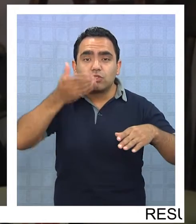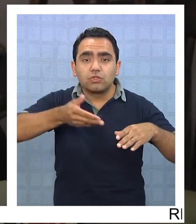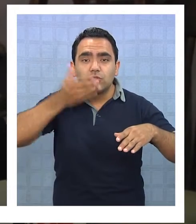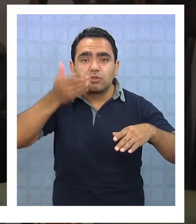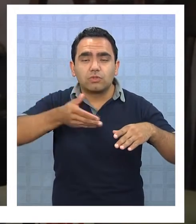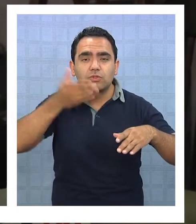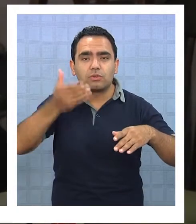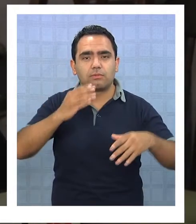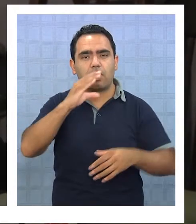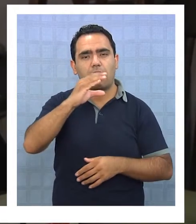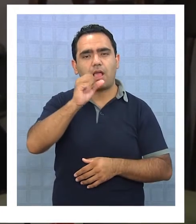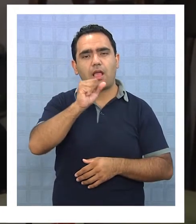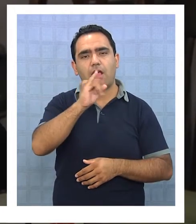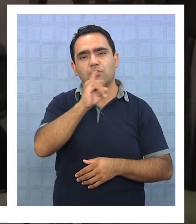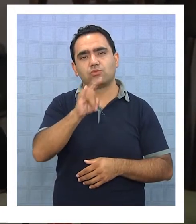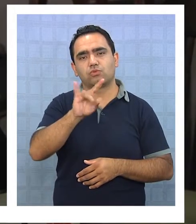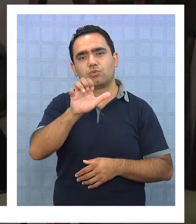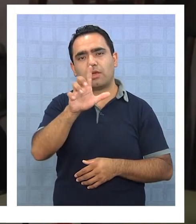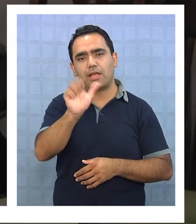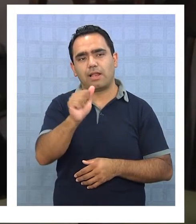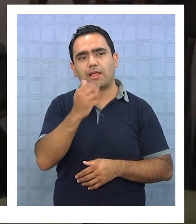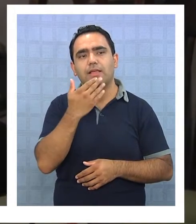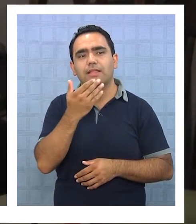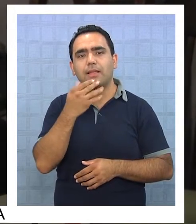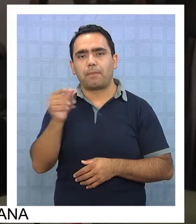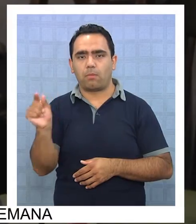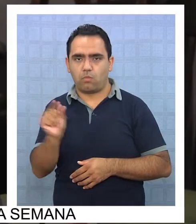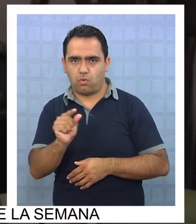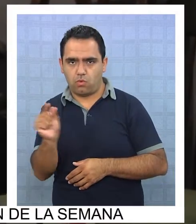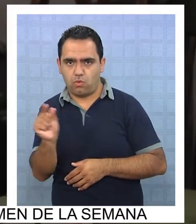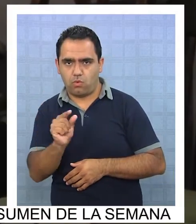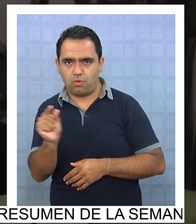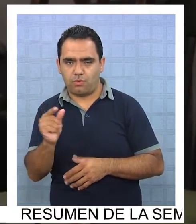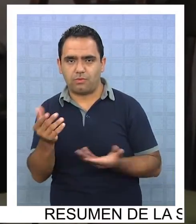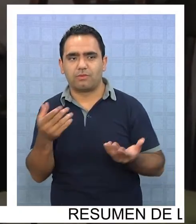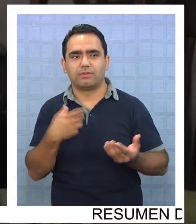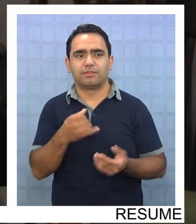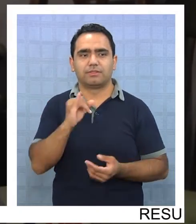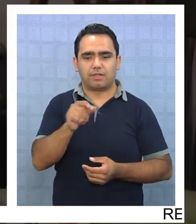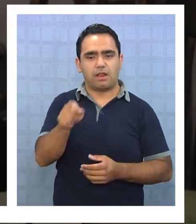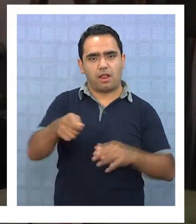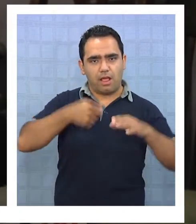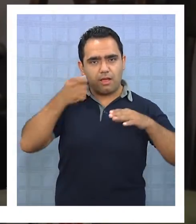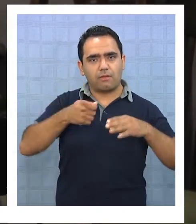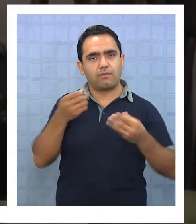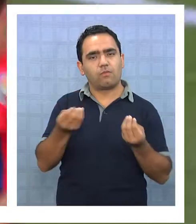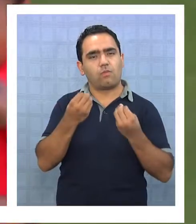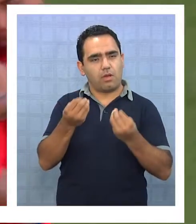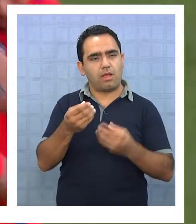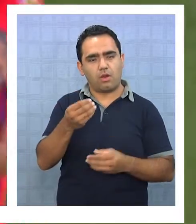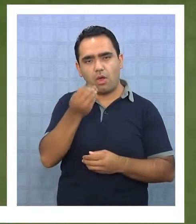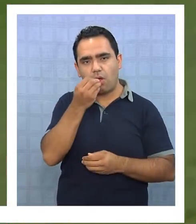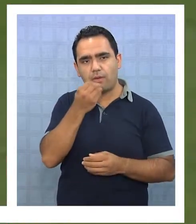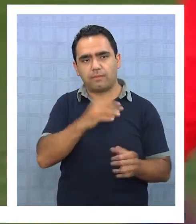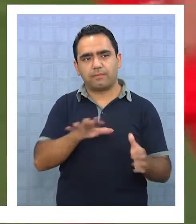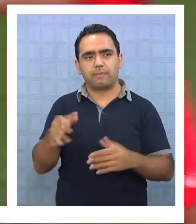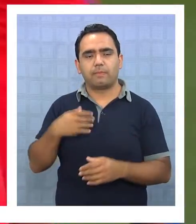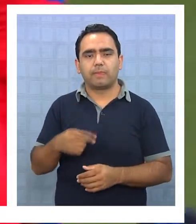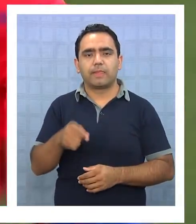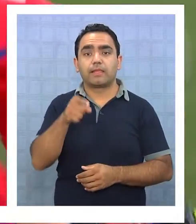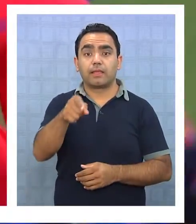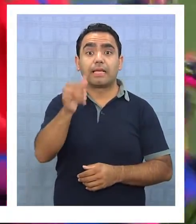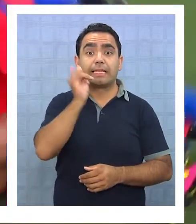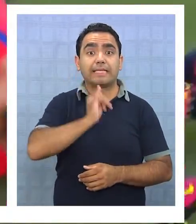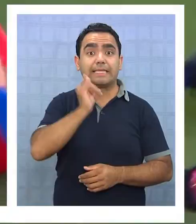¿Le gusta? Sí. Y los corotitos. Los polvos también. Bueno, para comida de la abuela. Sí. La actuación de este